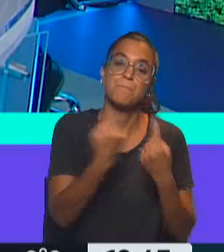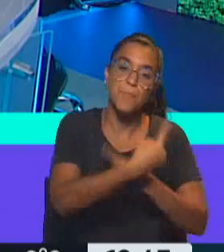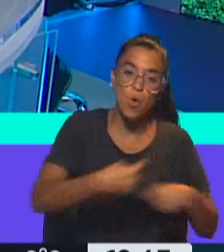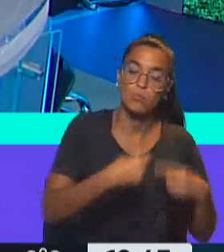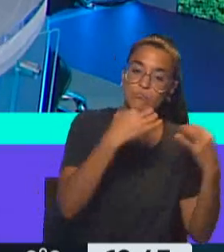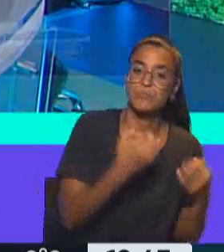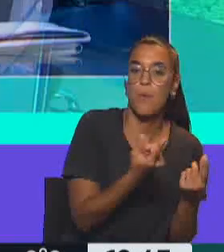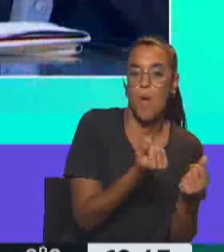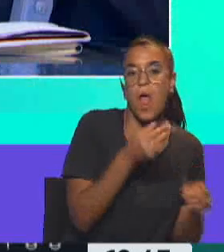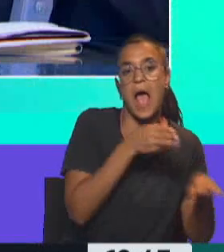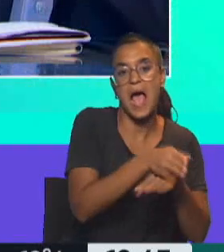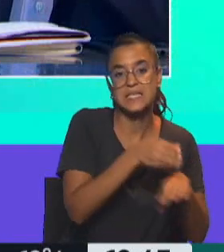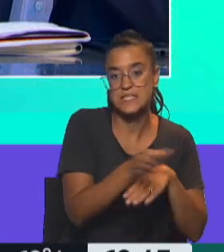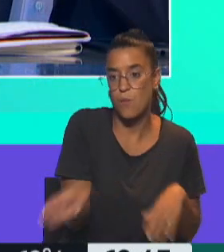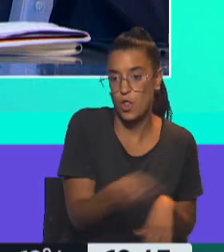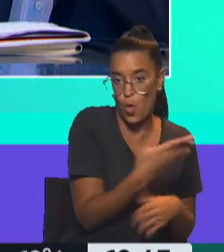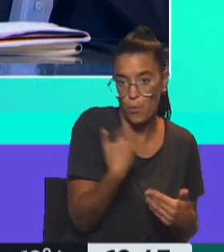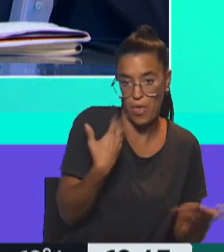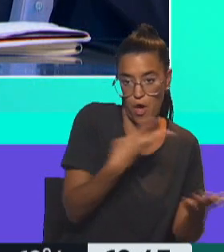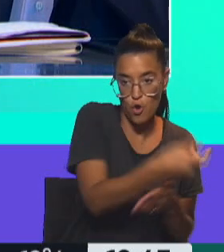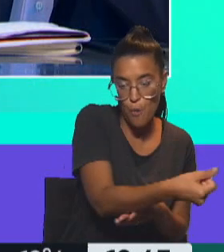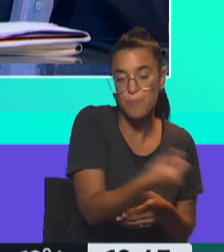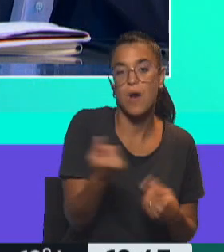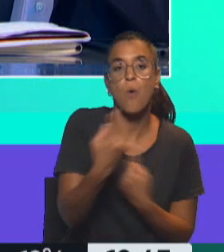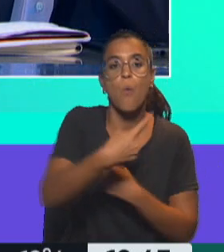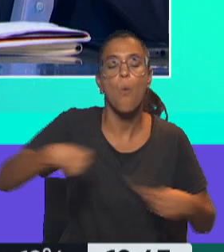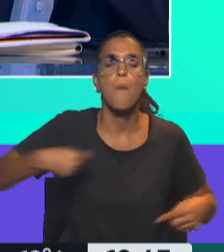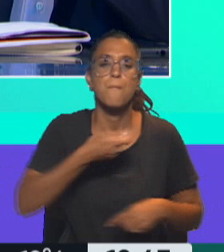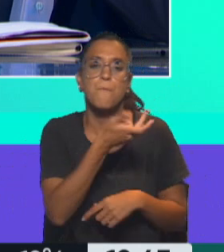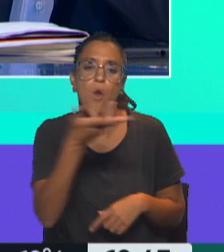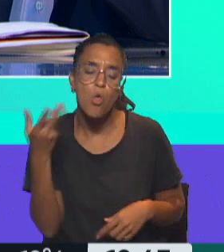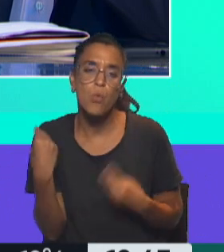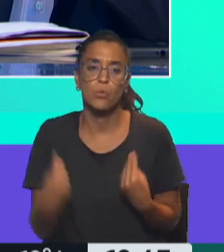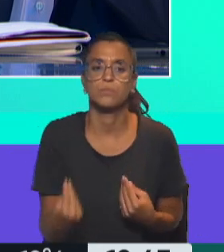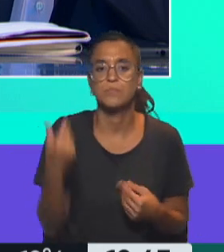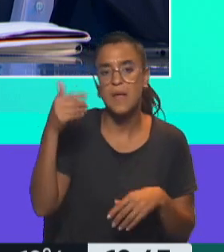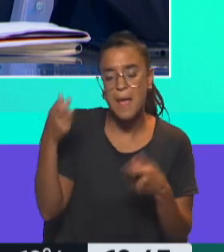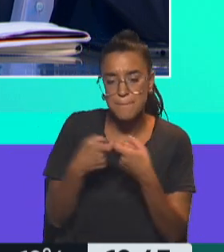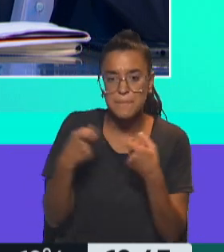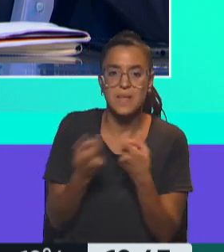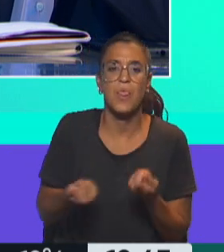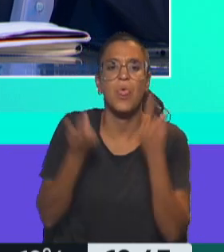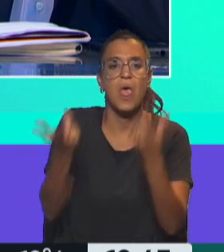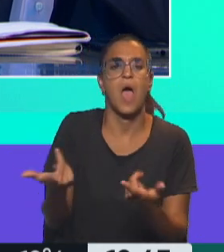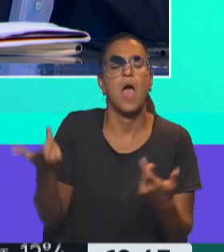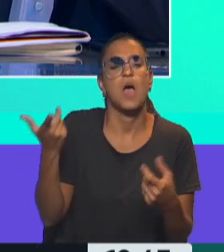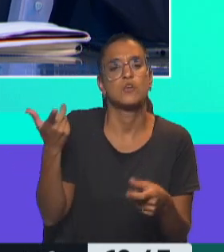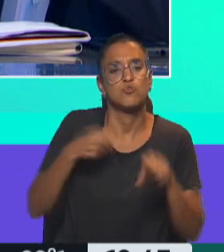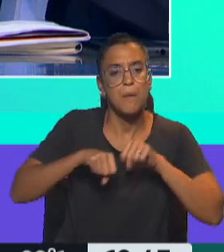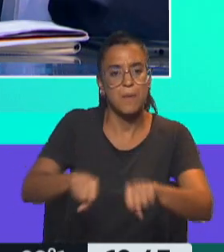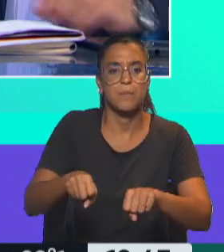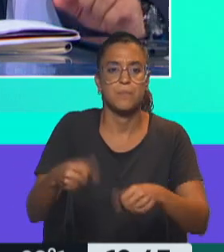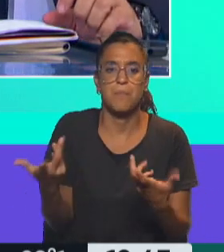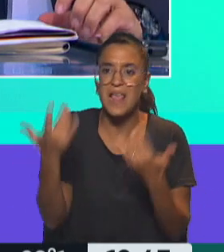determinado valor accesible a todos, ¿cuántos productos la empresa se compromete a entregar a supermercados para que no haya